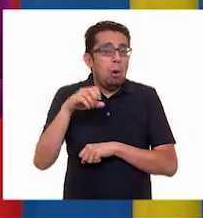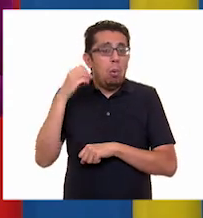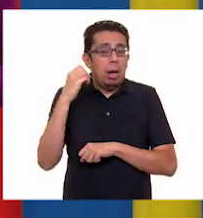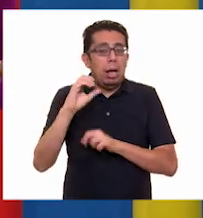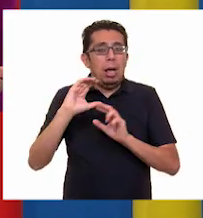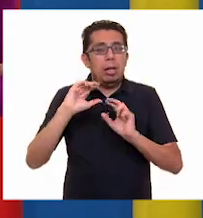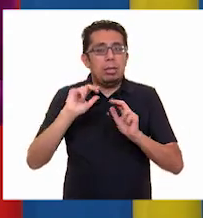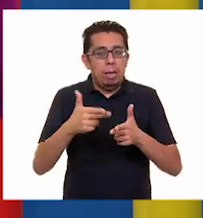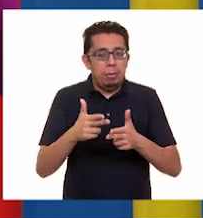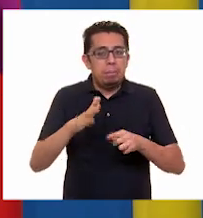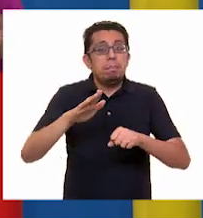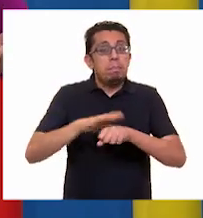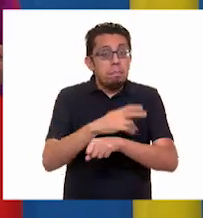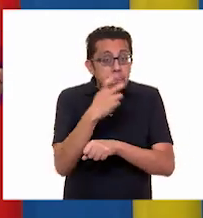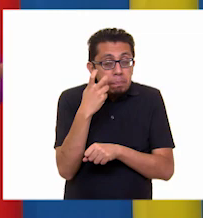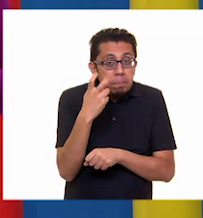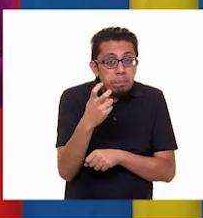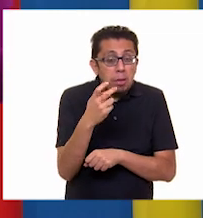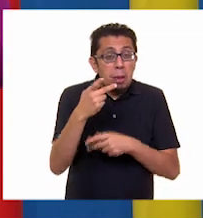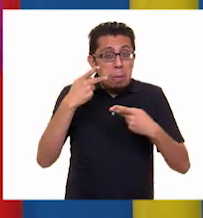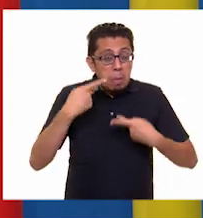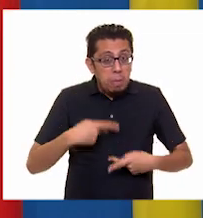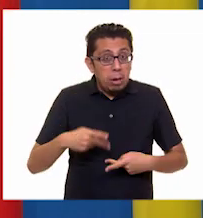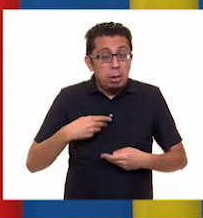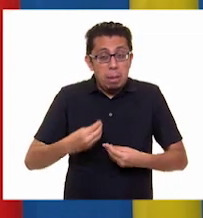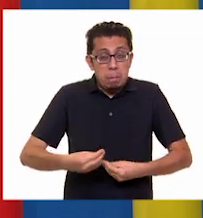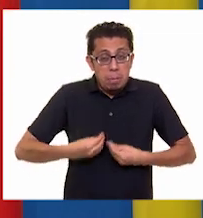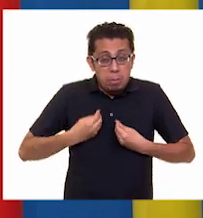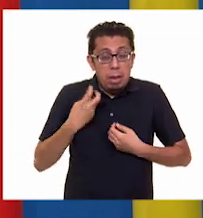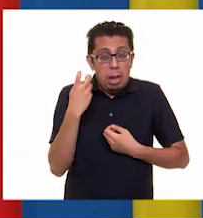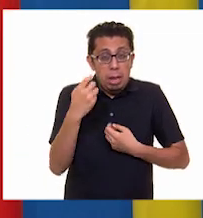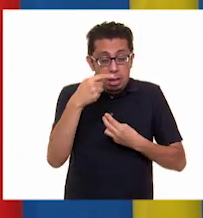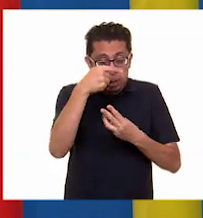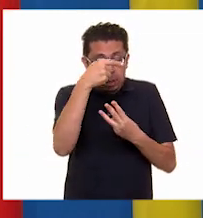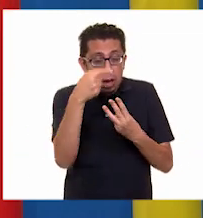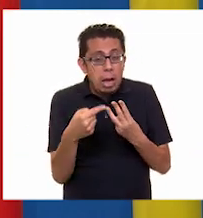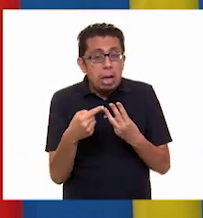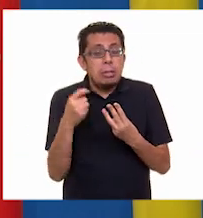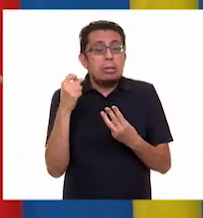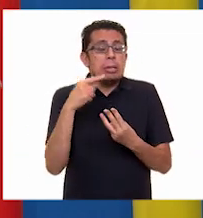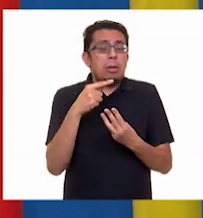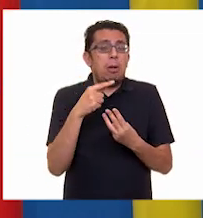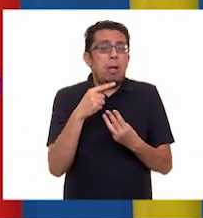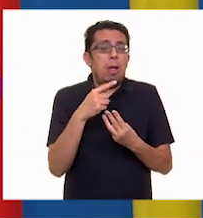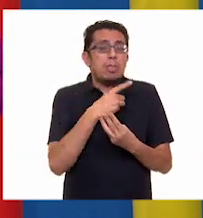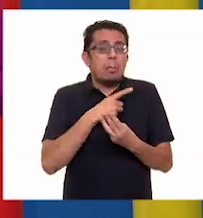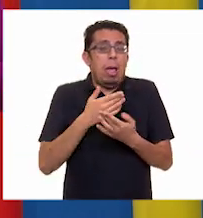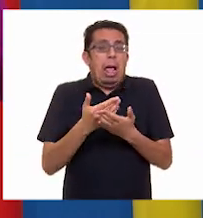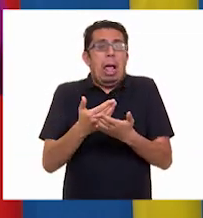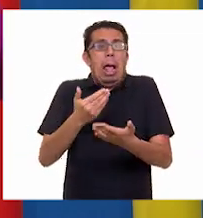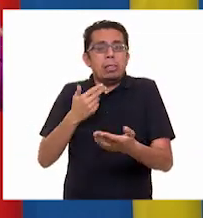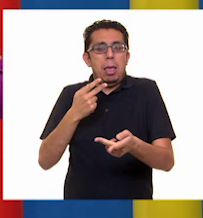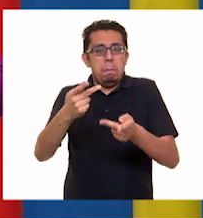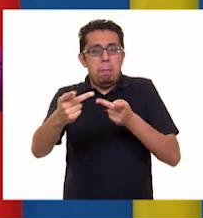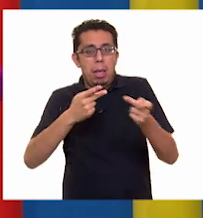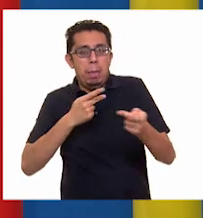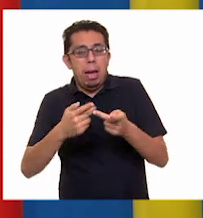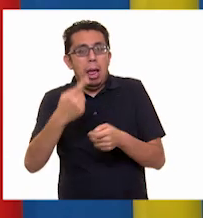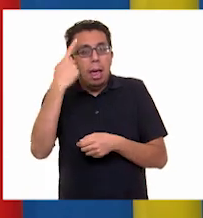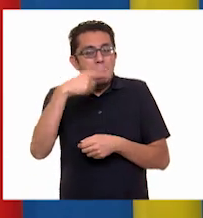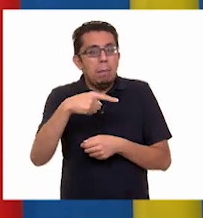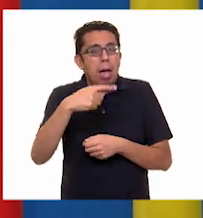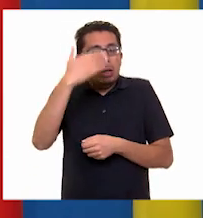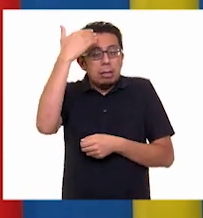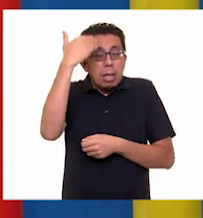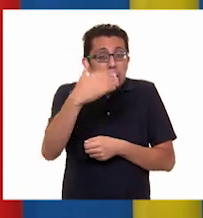esta razón, la gente en esas entidades y en otras cercanas debe estar prevenida para saber qué hacer en